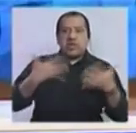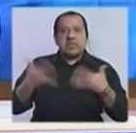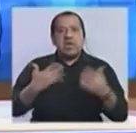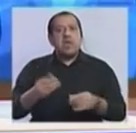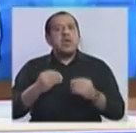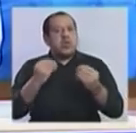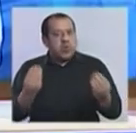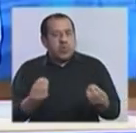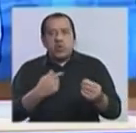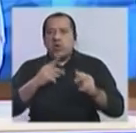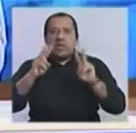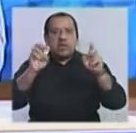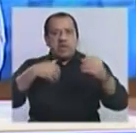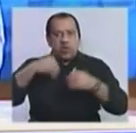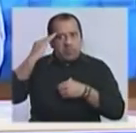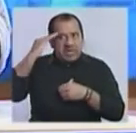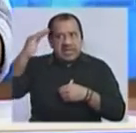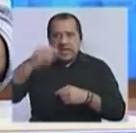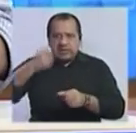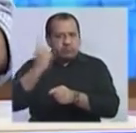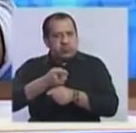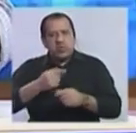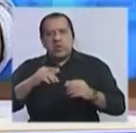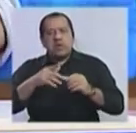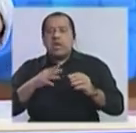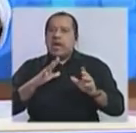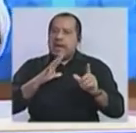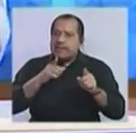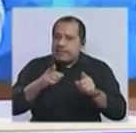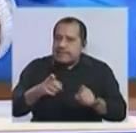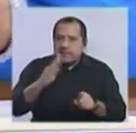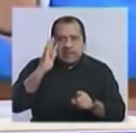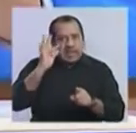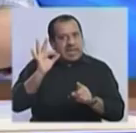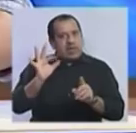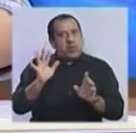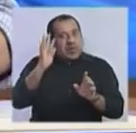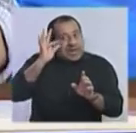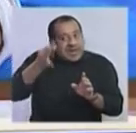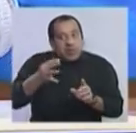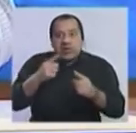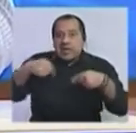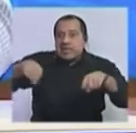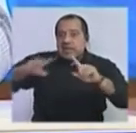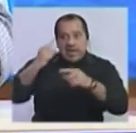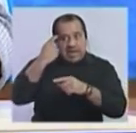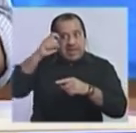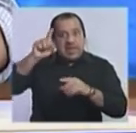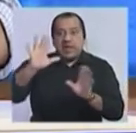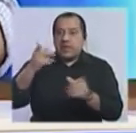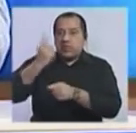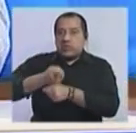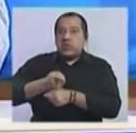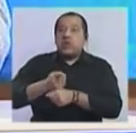autoritario, reprimidas con todas las dificultades. Bueno, yo creo que ahí ese combo de neoliberalismo y autoritarismo